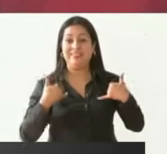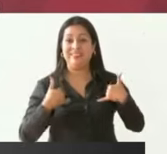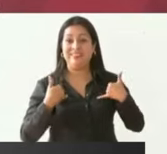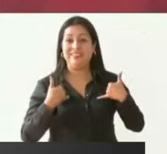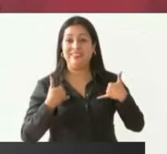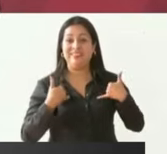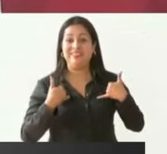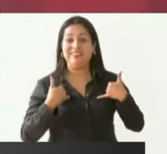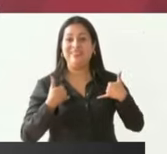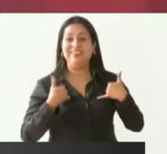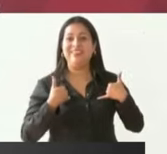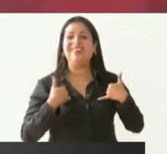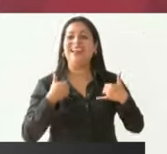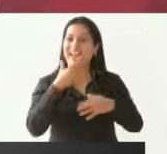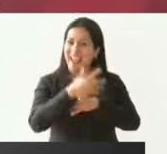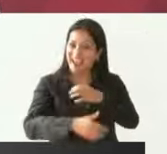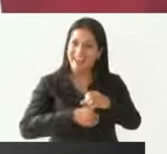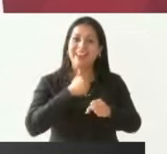en la edad